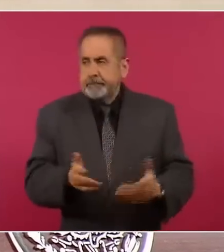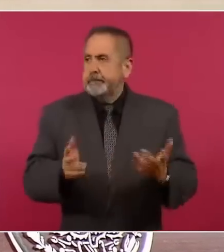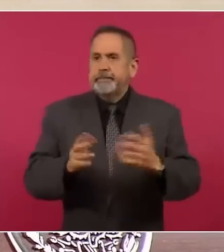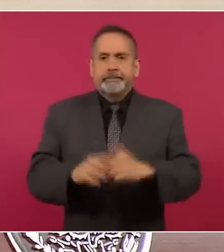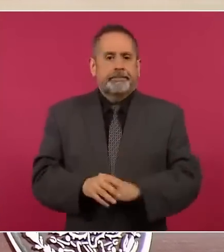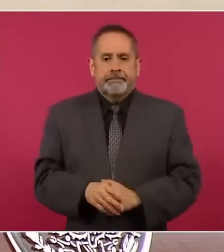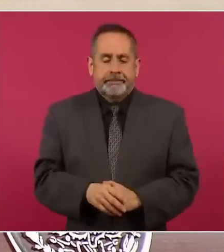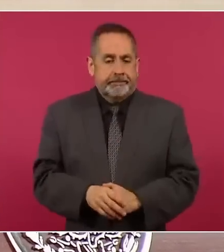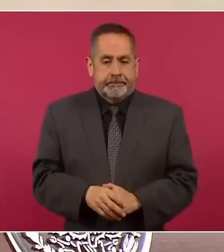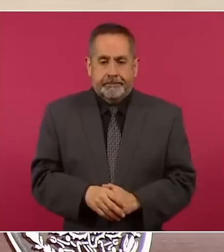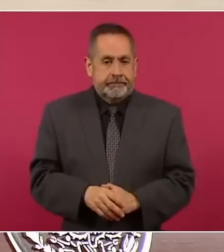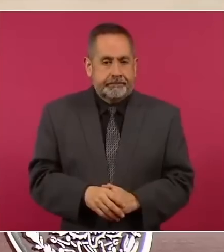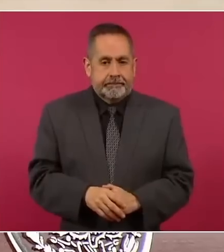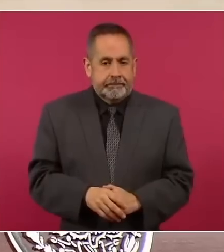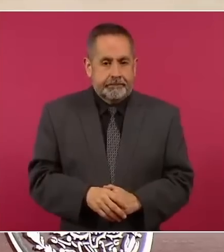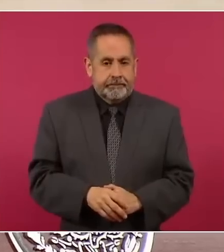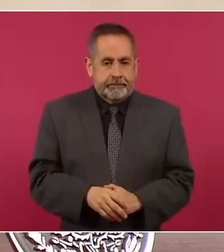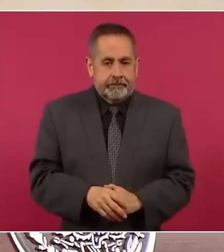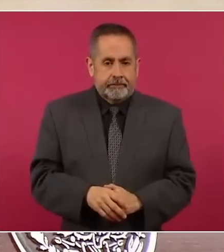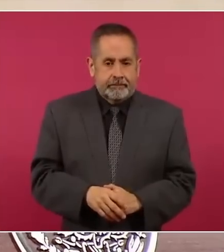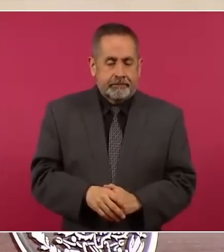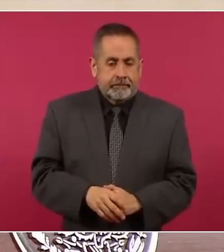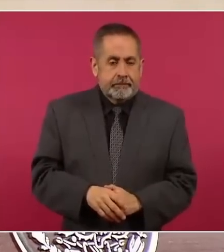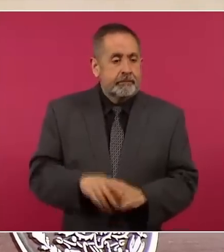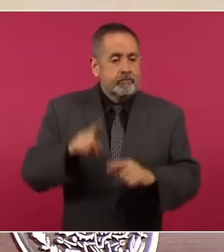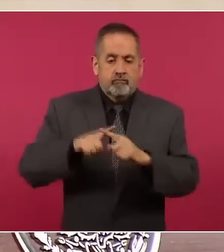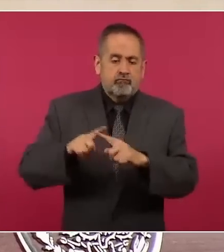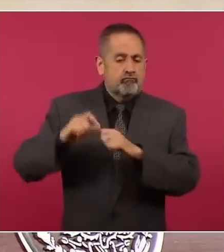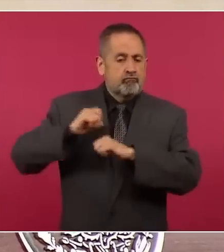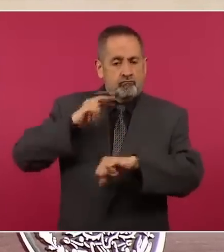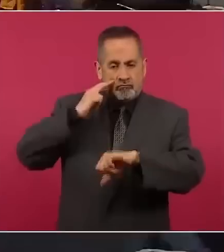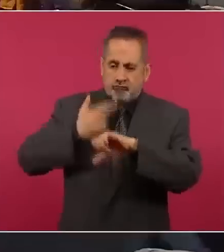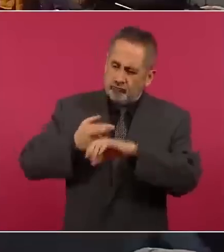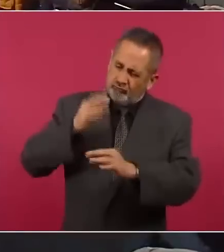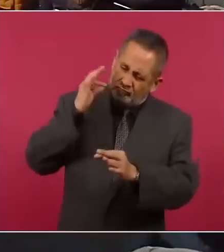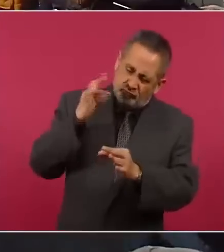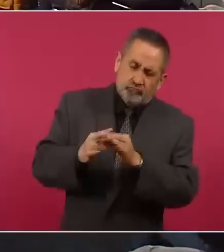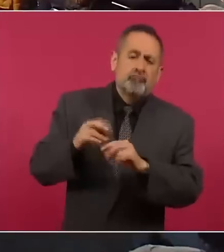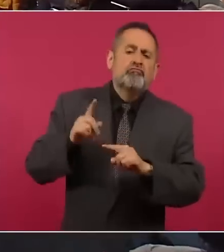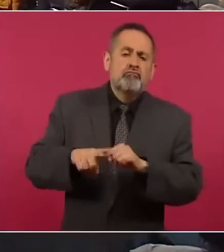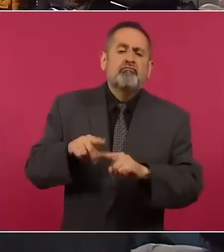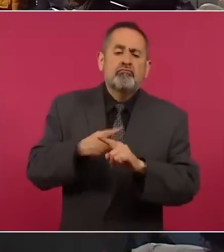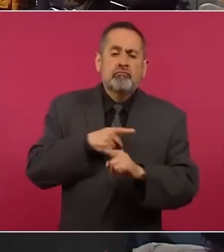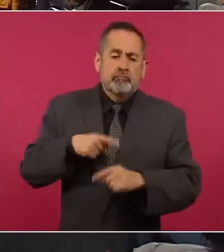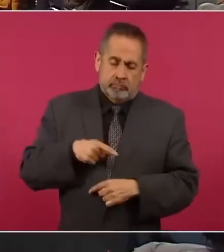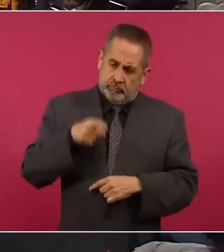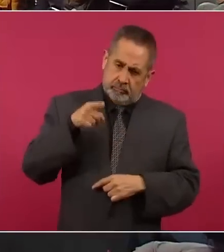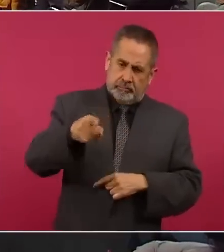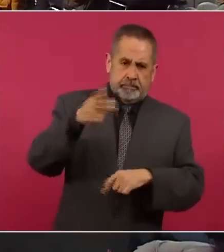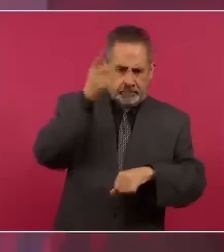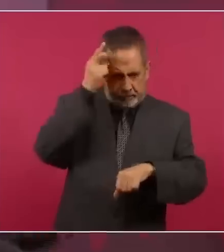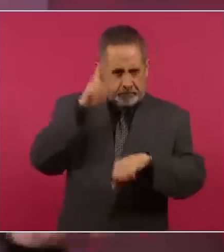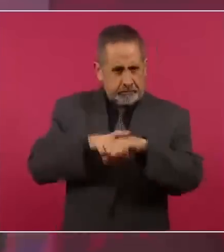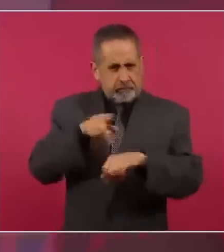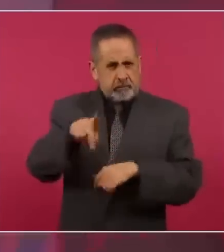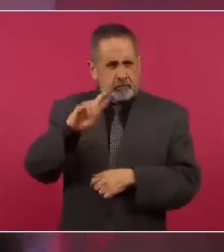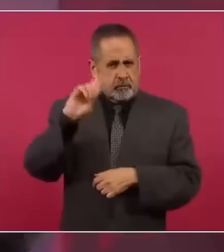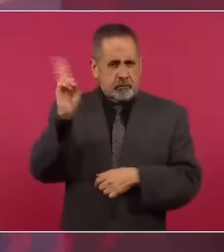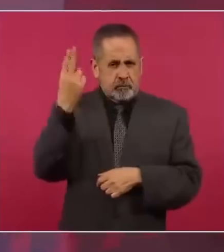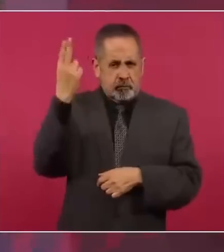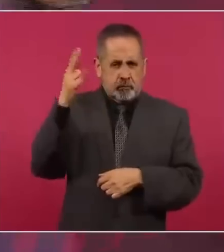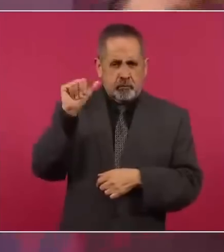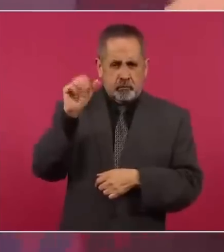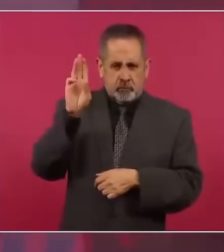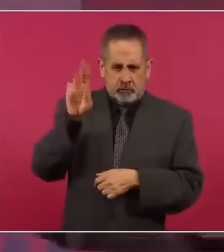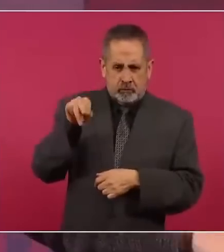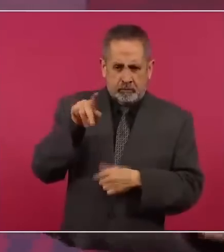a quien corresponde resolver si es legal o no es legal el título